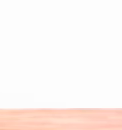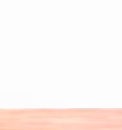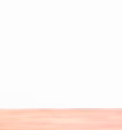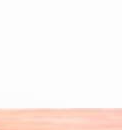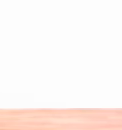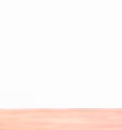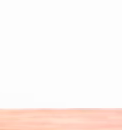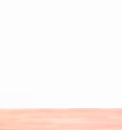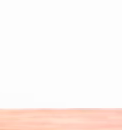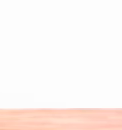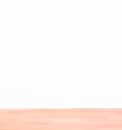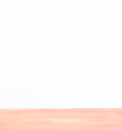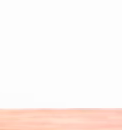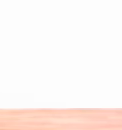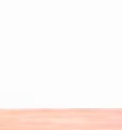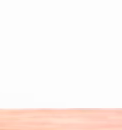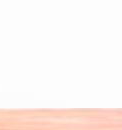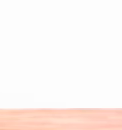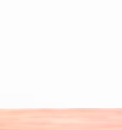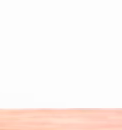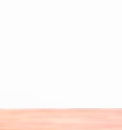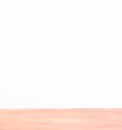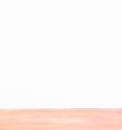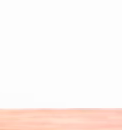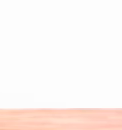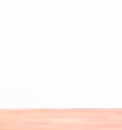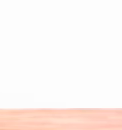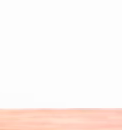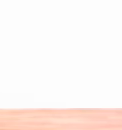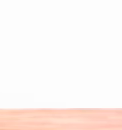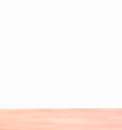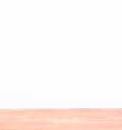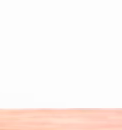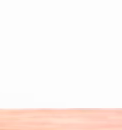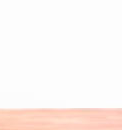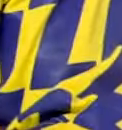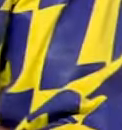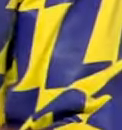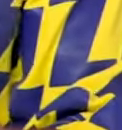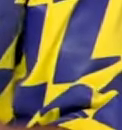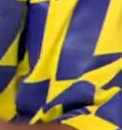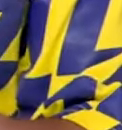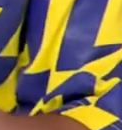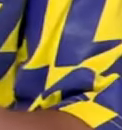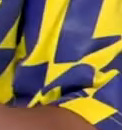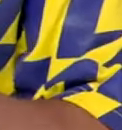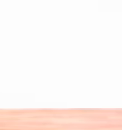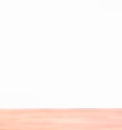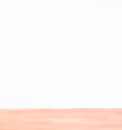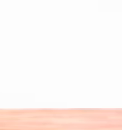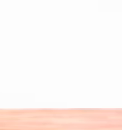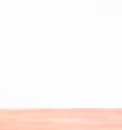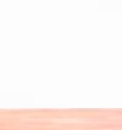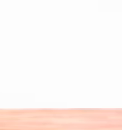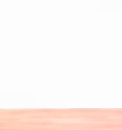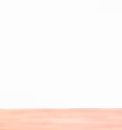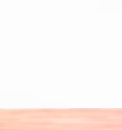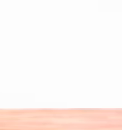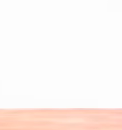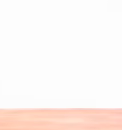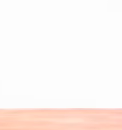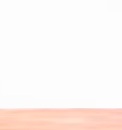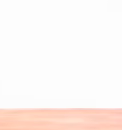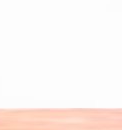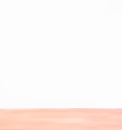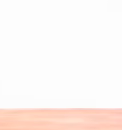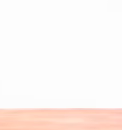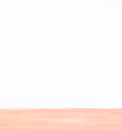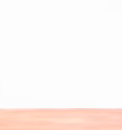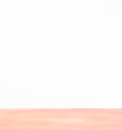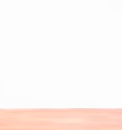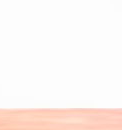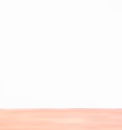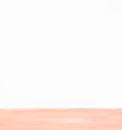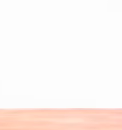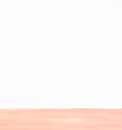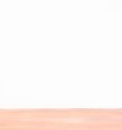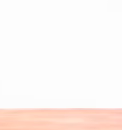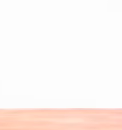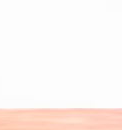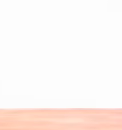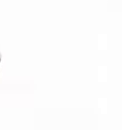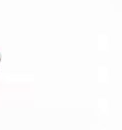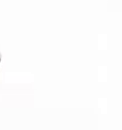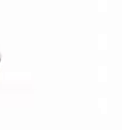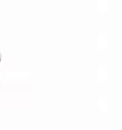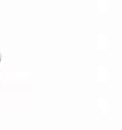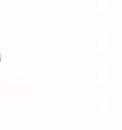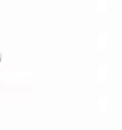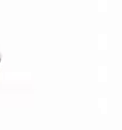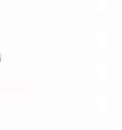Perfecto Ahora vamos con la chapa amarilla La chapa amarilla va a representar un chasquido Y lo voy a poner